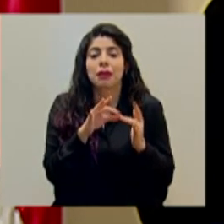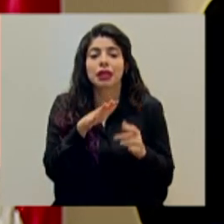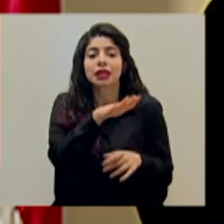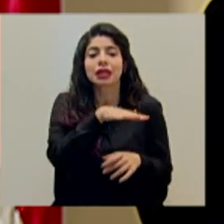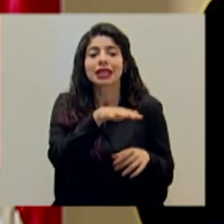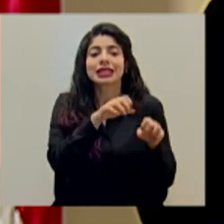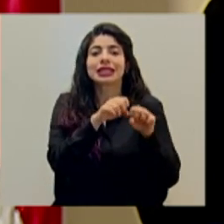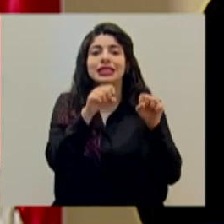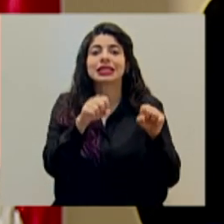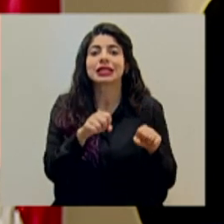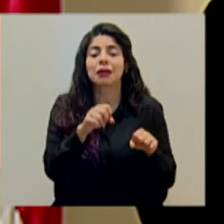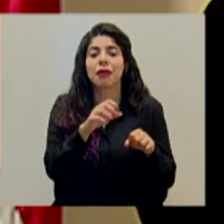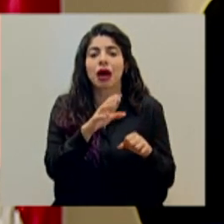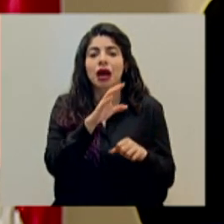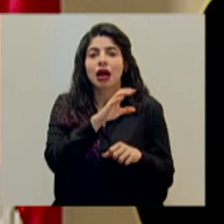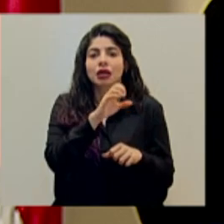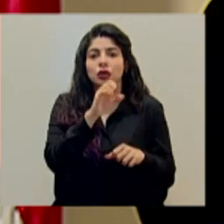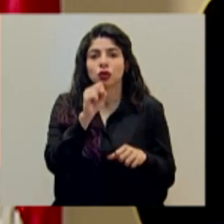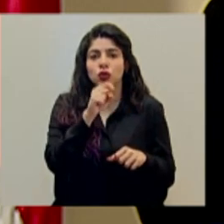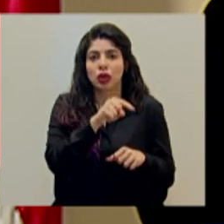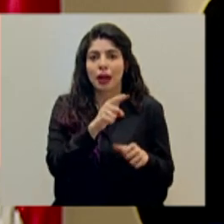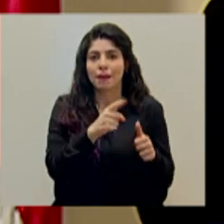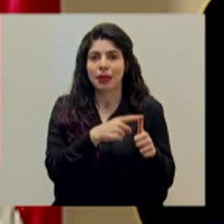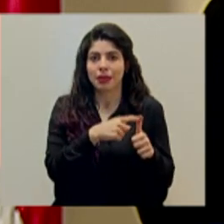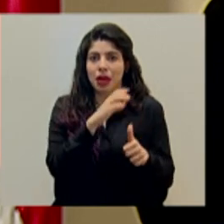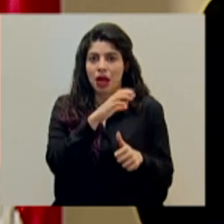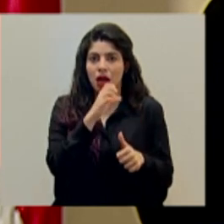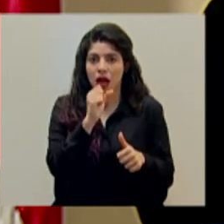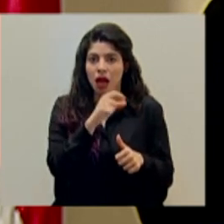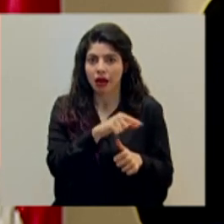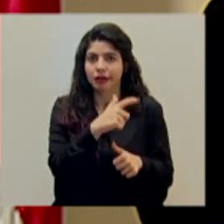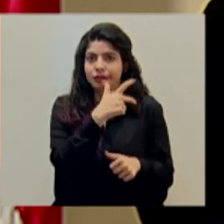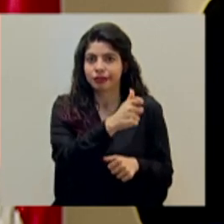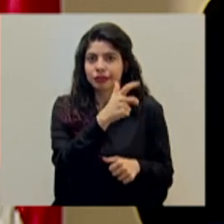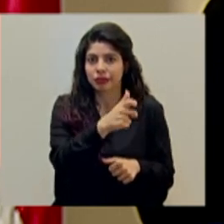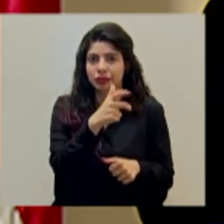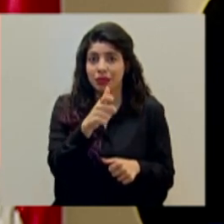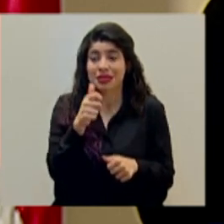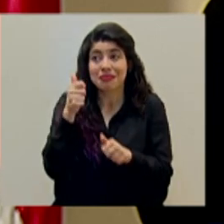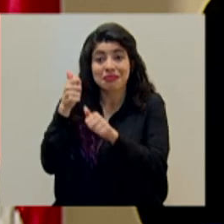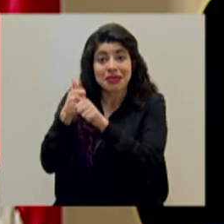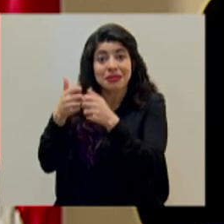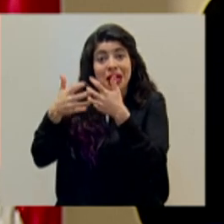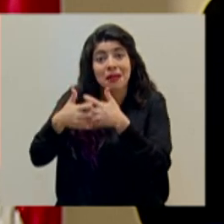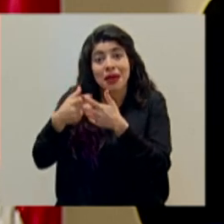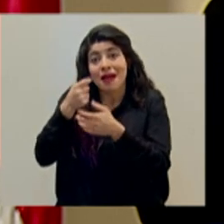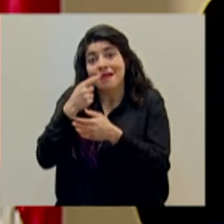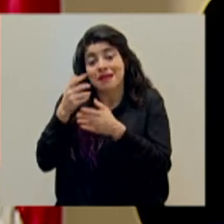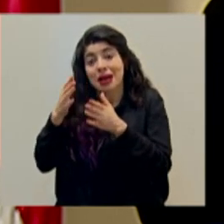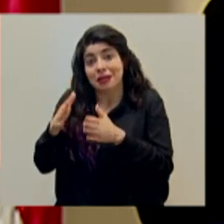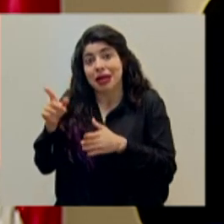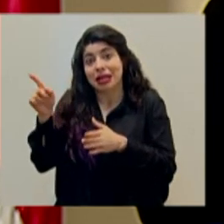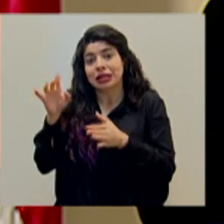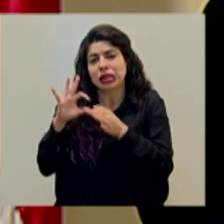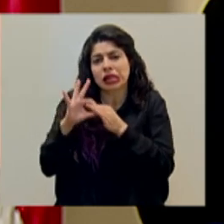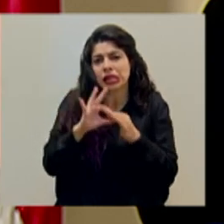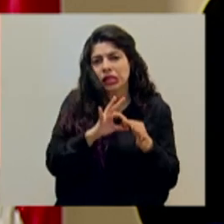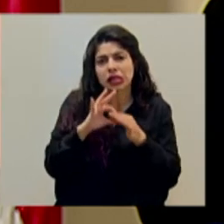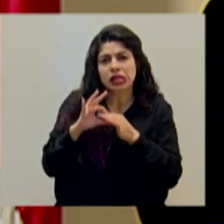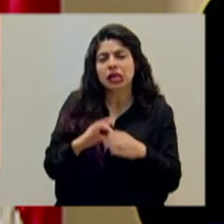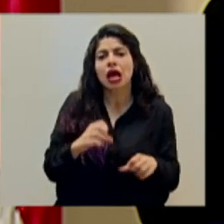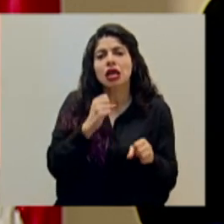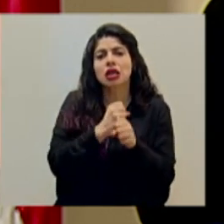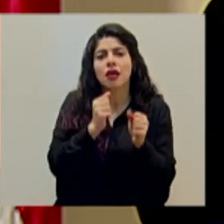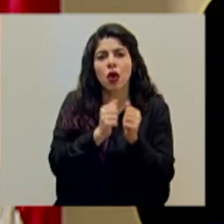sistema de seguridad social de la caja costarricense de seguro social. Las mismas compañías farmacéuticas han estado trabajando directamente con los